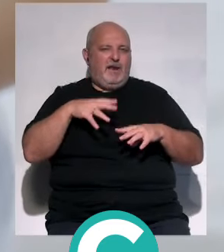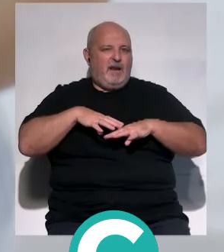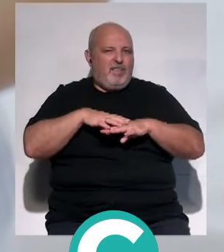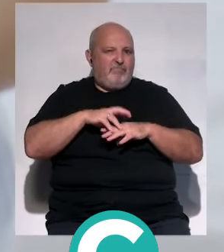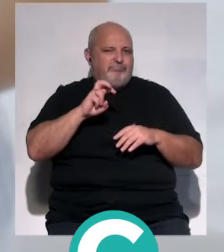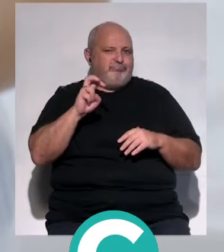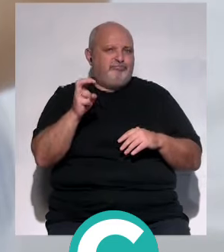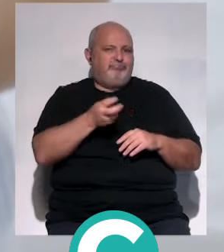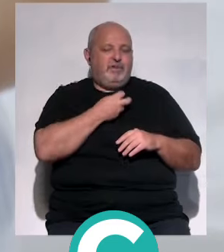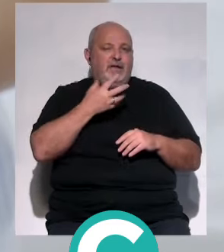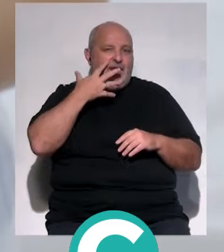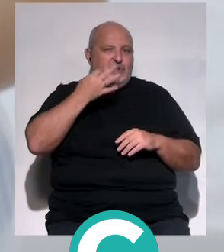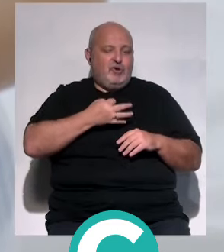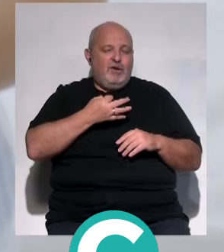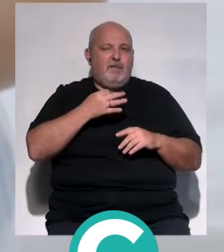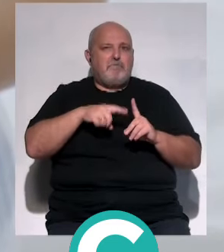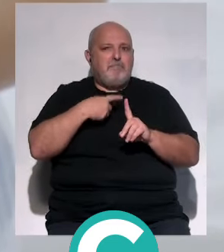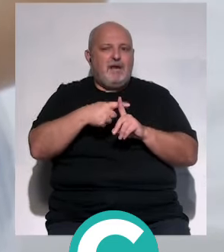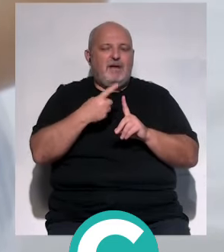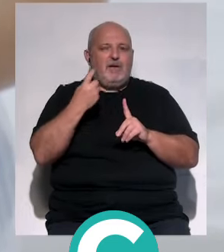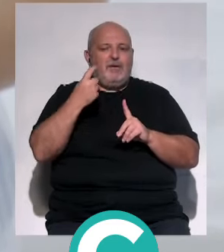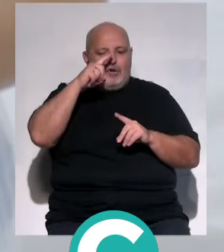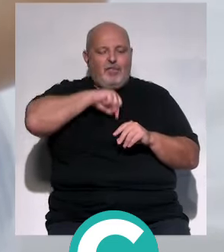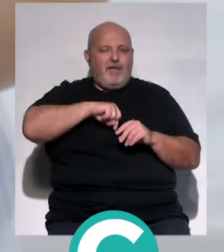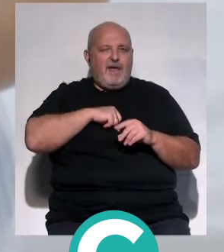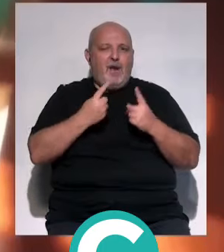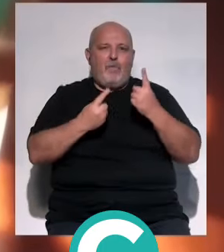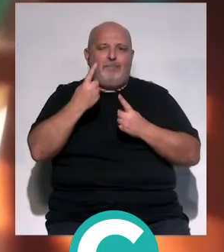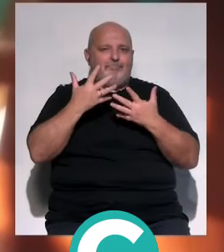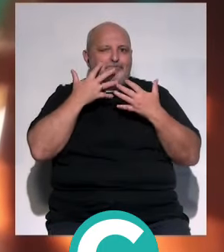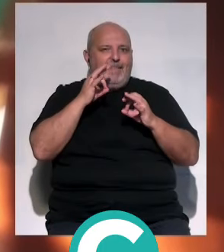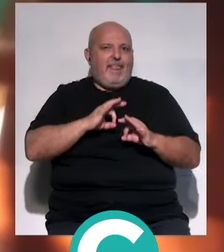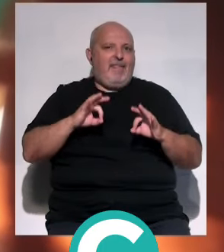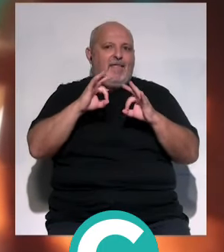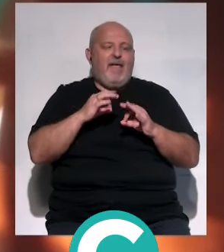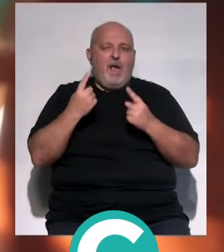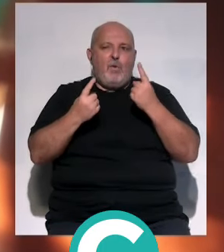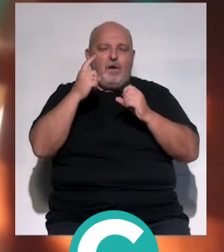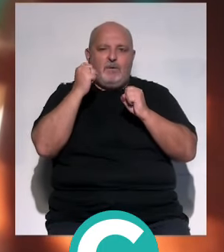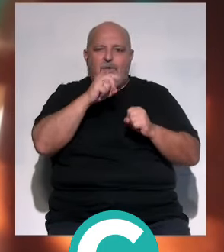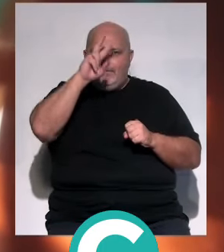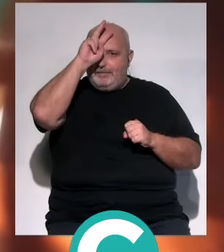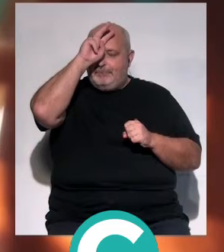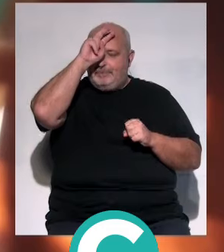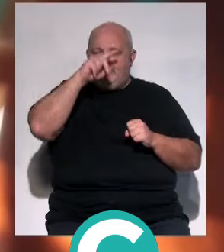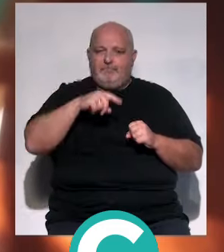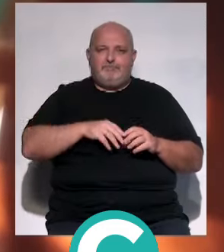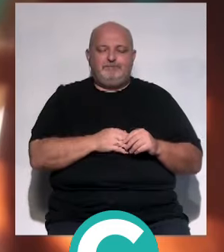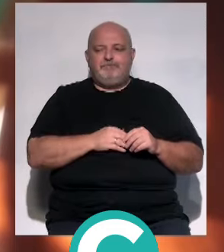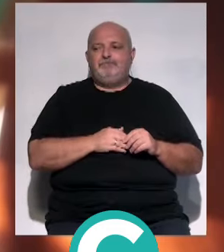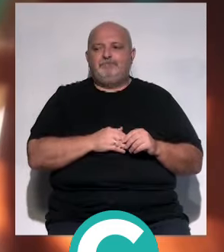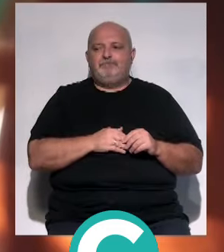riesgos, pero sobre todo la falta de conciencia de ellos preocupa a los responsables de Save the Children.